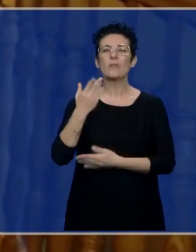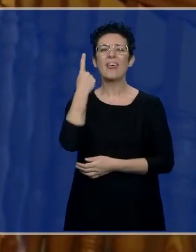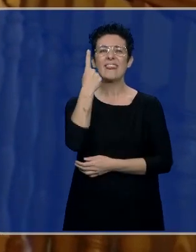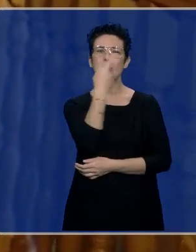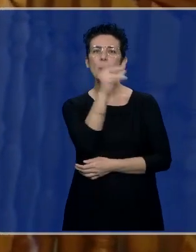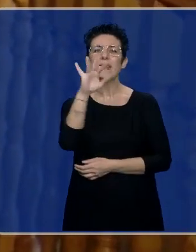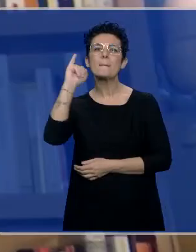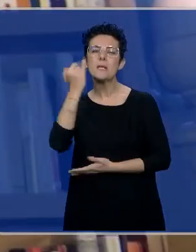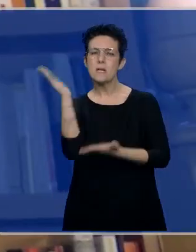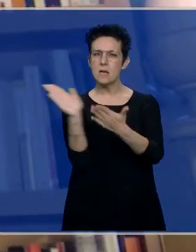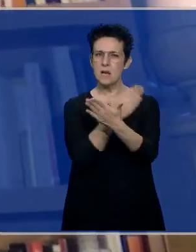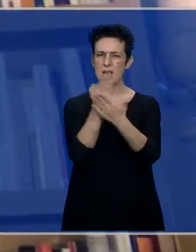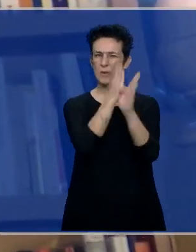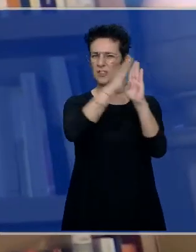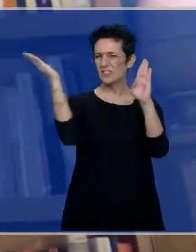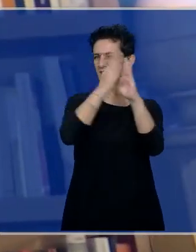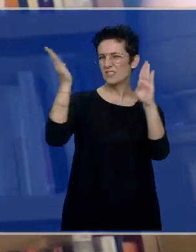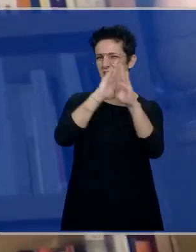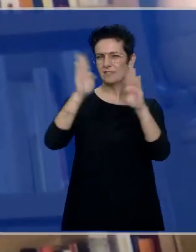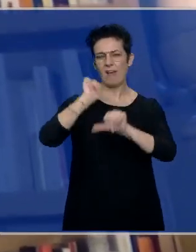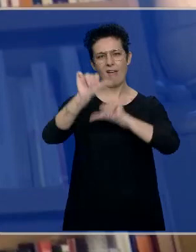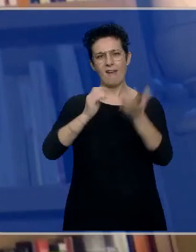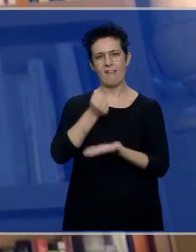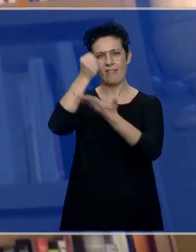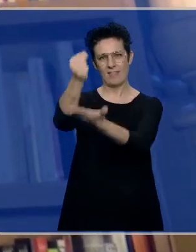libros el legado de Fernando Sánchez Drago.